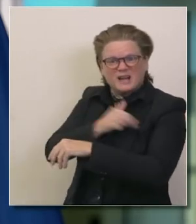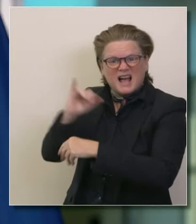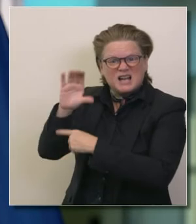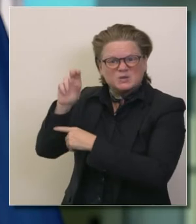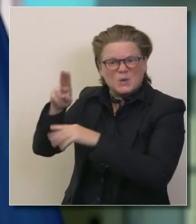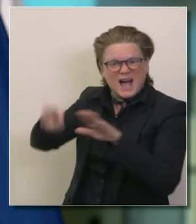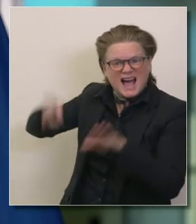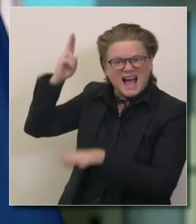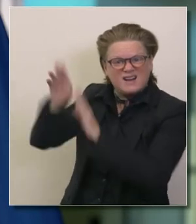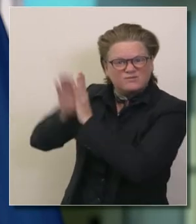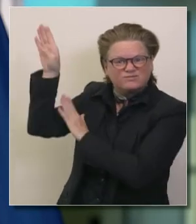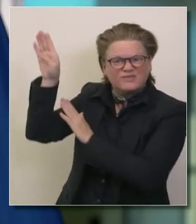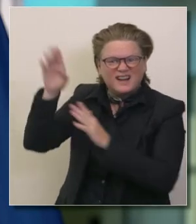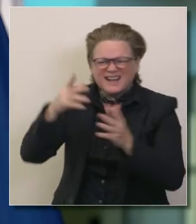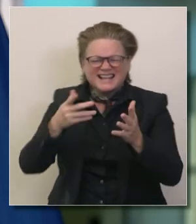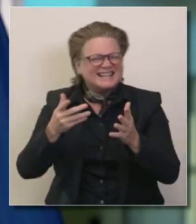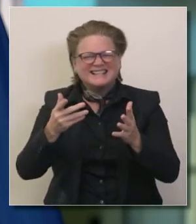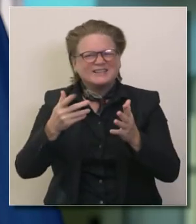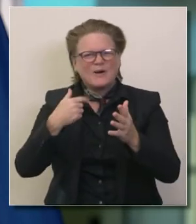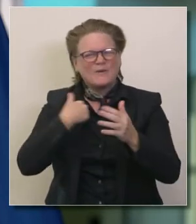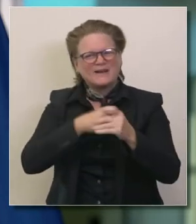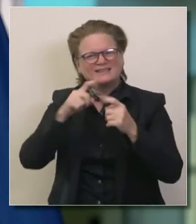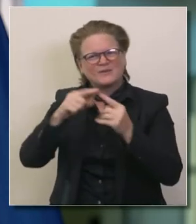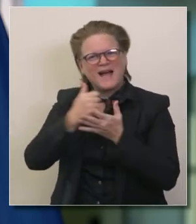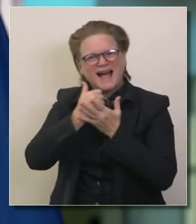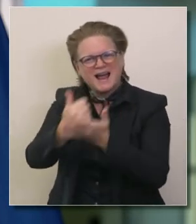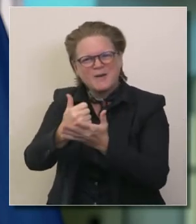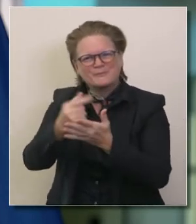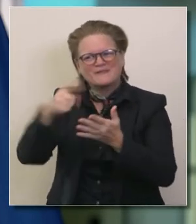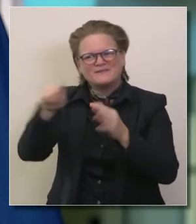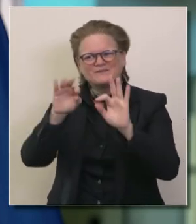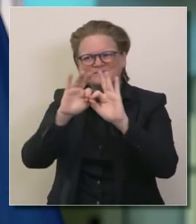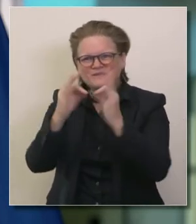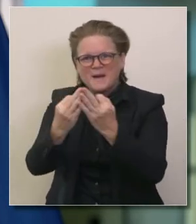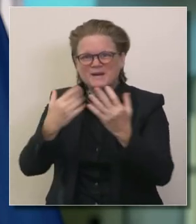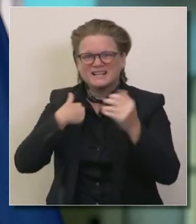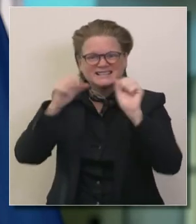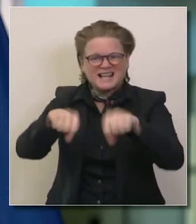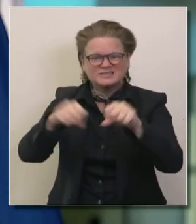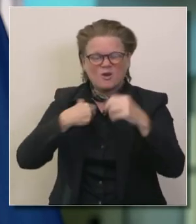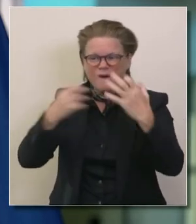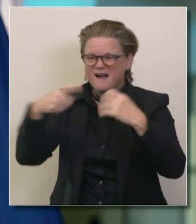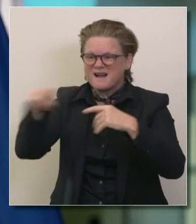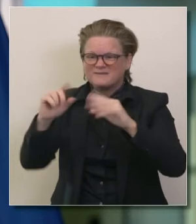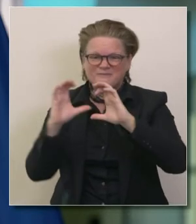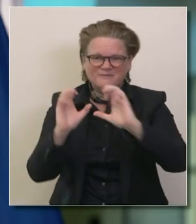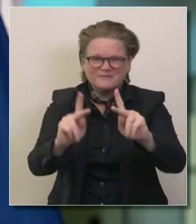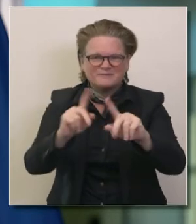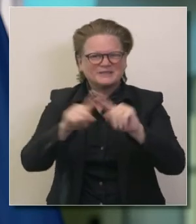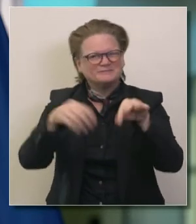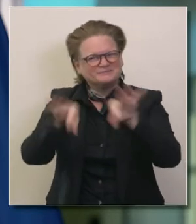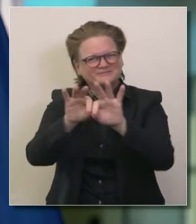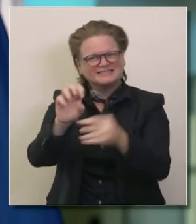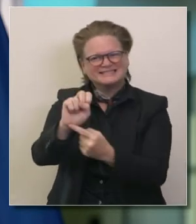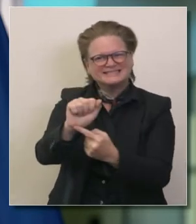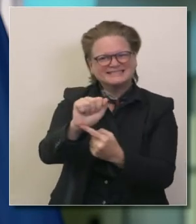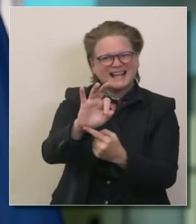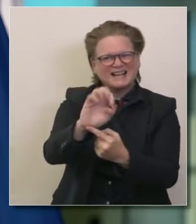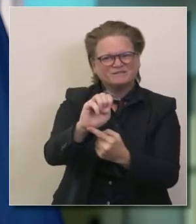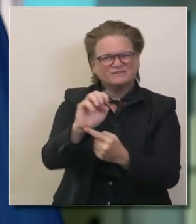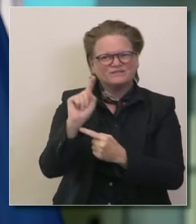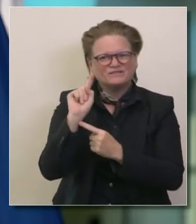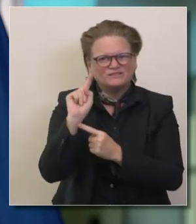trabajando agresivamente para hacer que la gente pueda volver a la escuela en persona me encantaría verlos de vuelta en las aulas pero